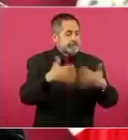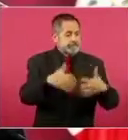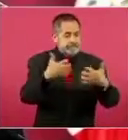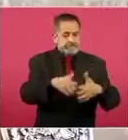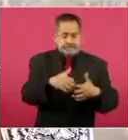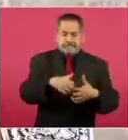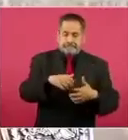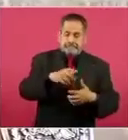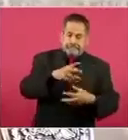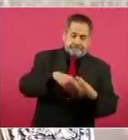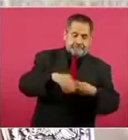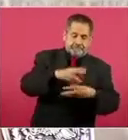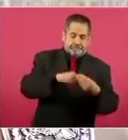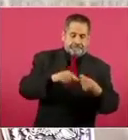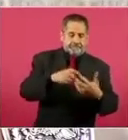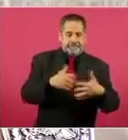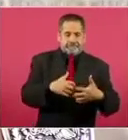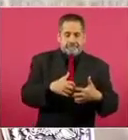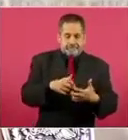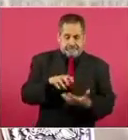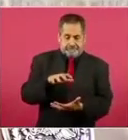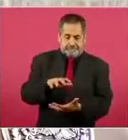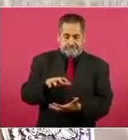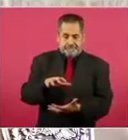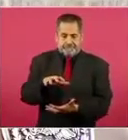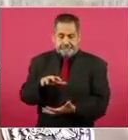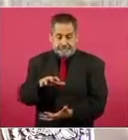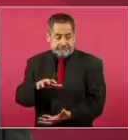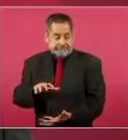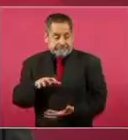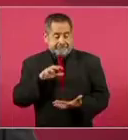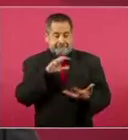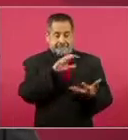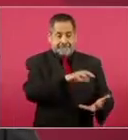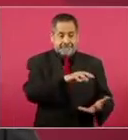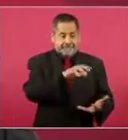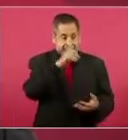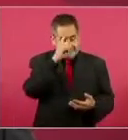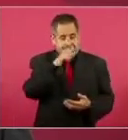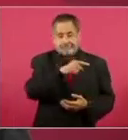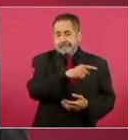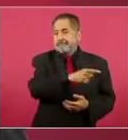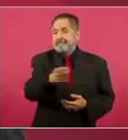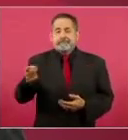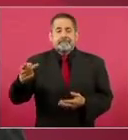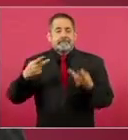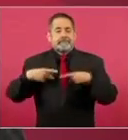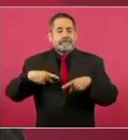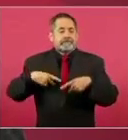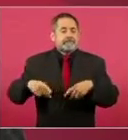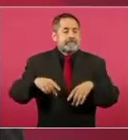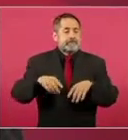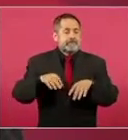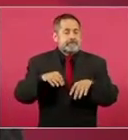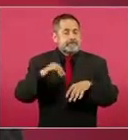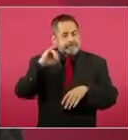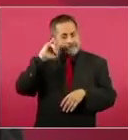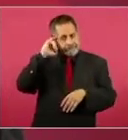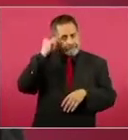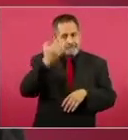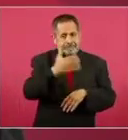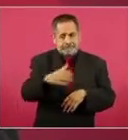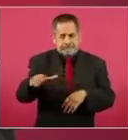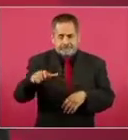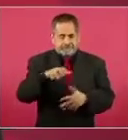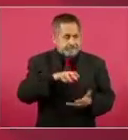plantas se entregue a productores del campo con menos